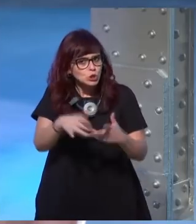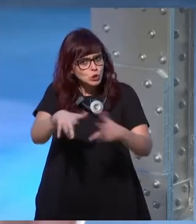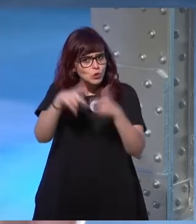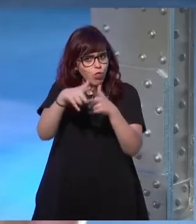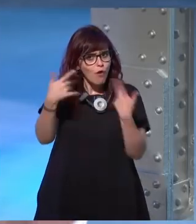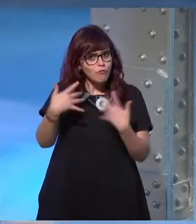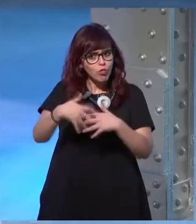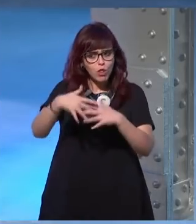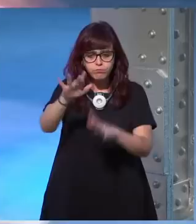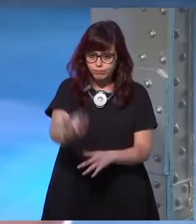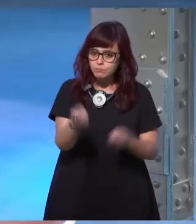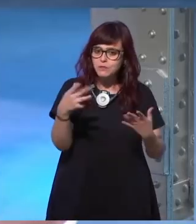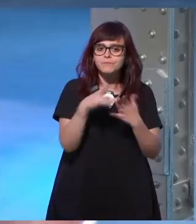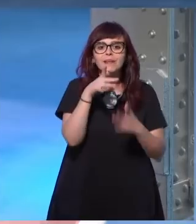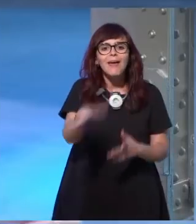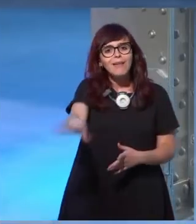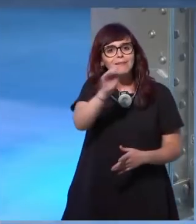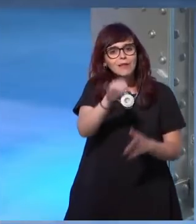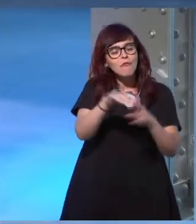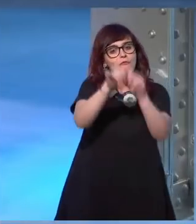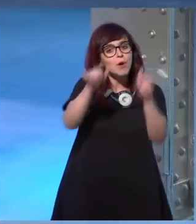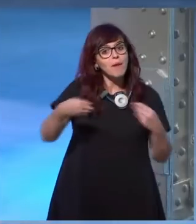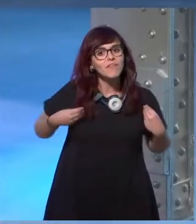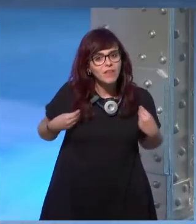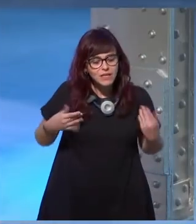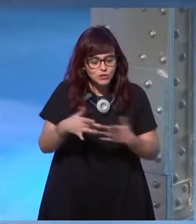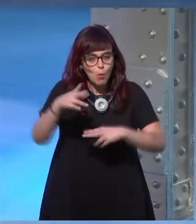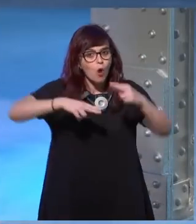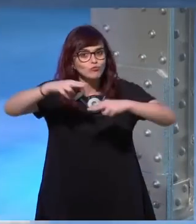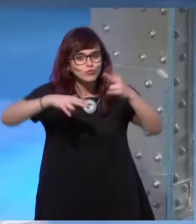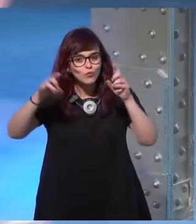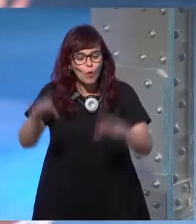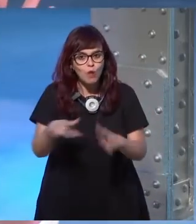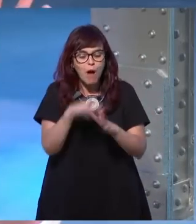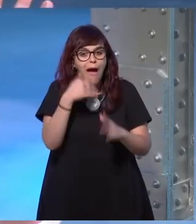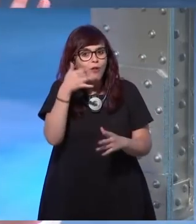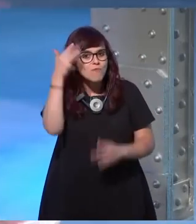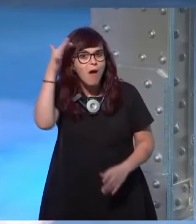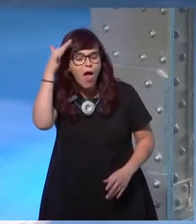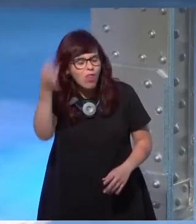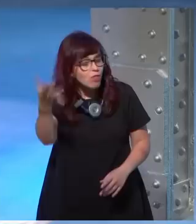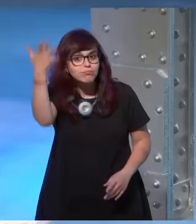tenemos que entender que nuestra forma de vivir ahora es un constructo es algo que nos hemos imaginado